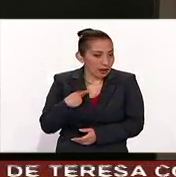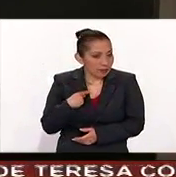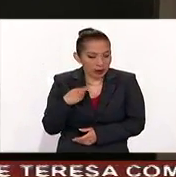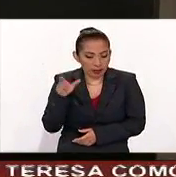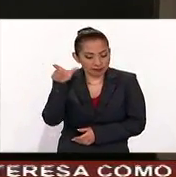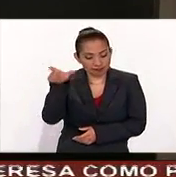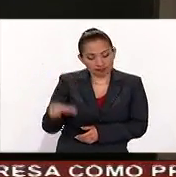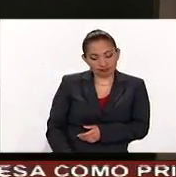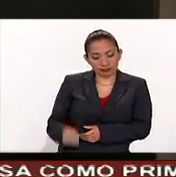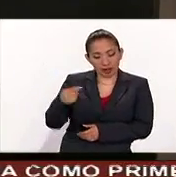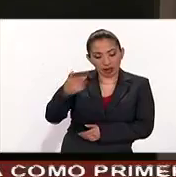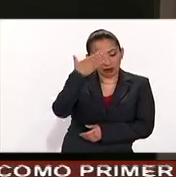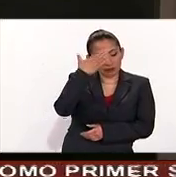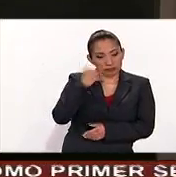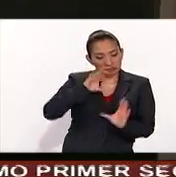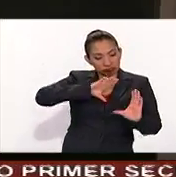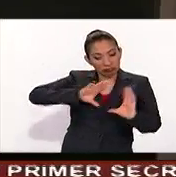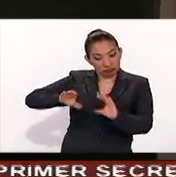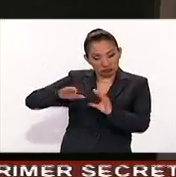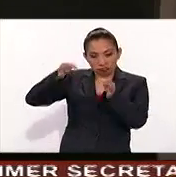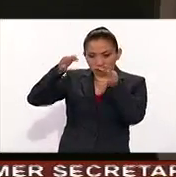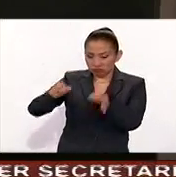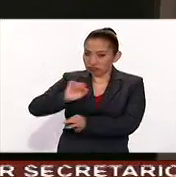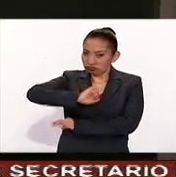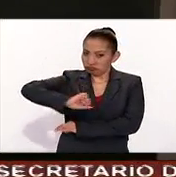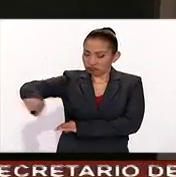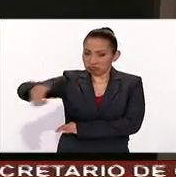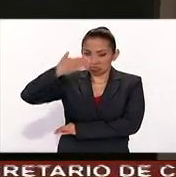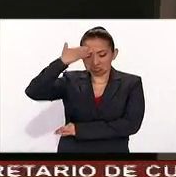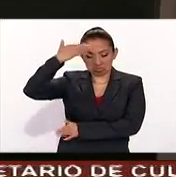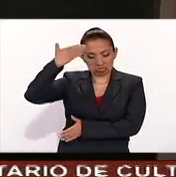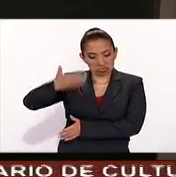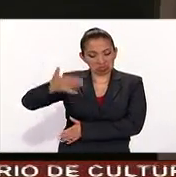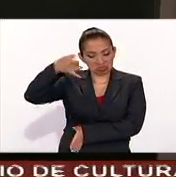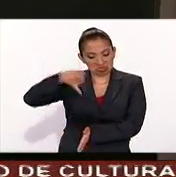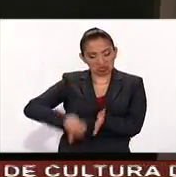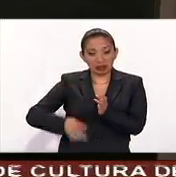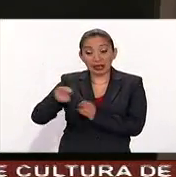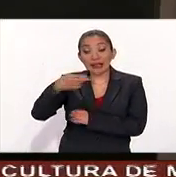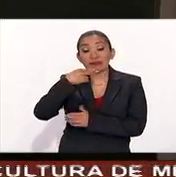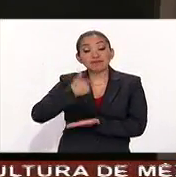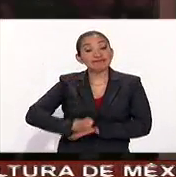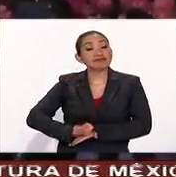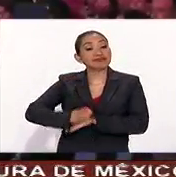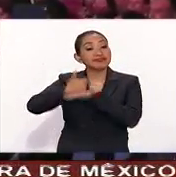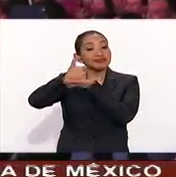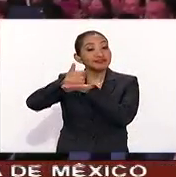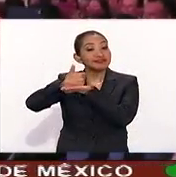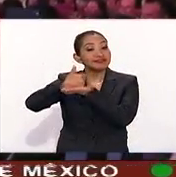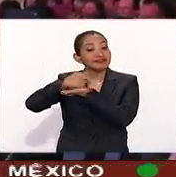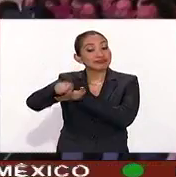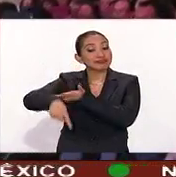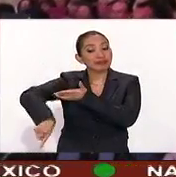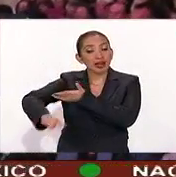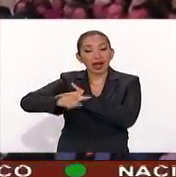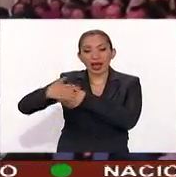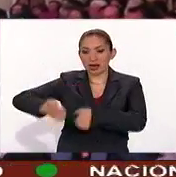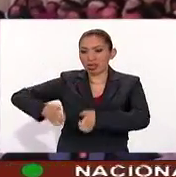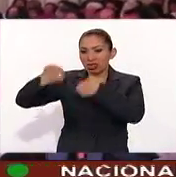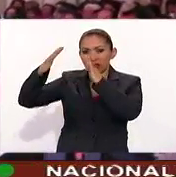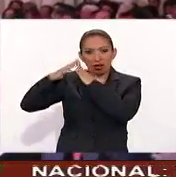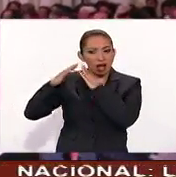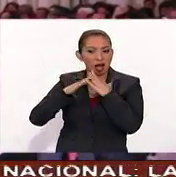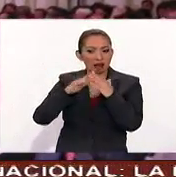tener una capacitación y una profesionalización que le permita que el patrimonio de las